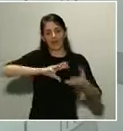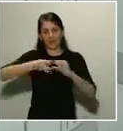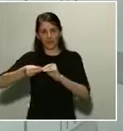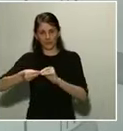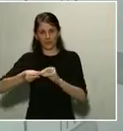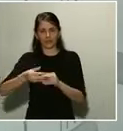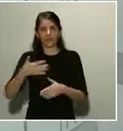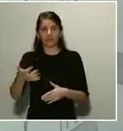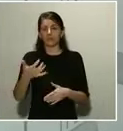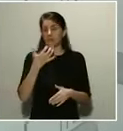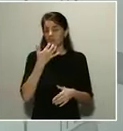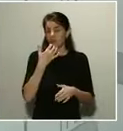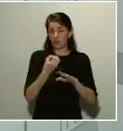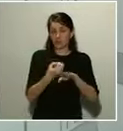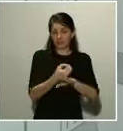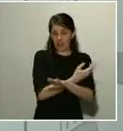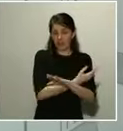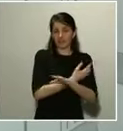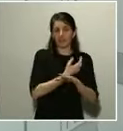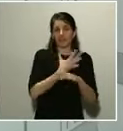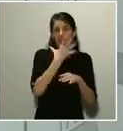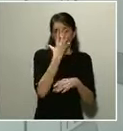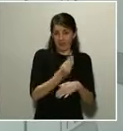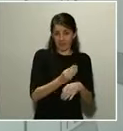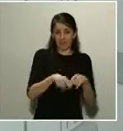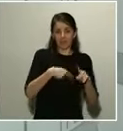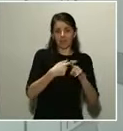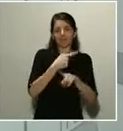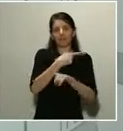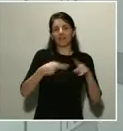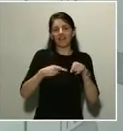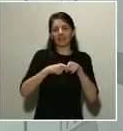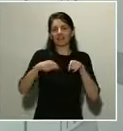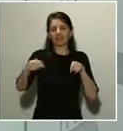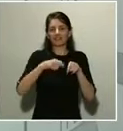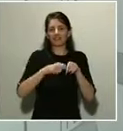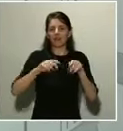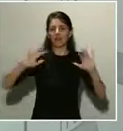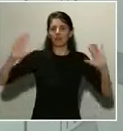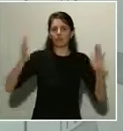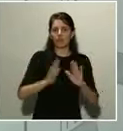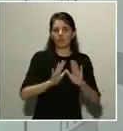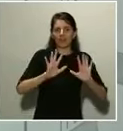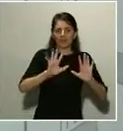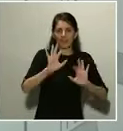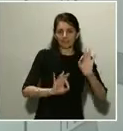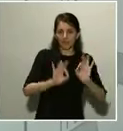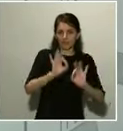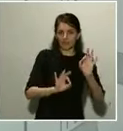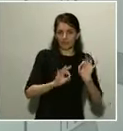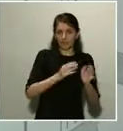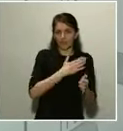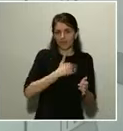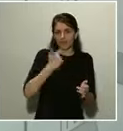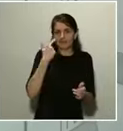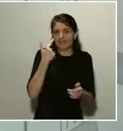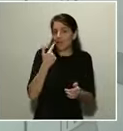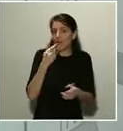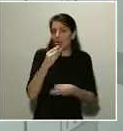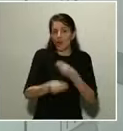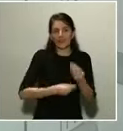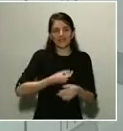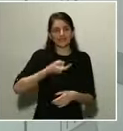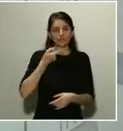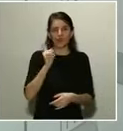alta velocidad y media distancia a un 10%, prácticamente, dejarlo para los casos de necesidad